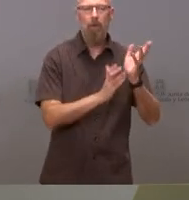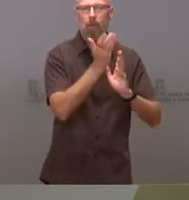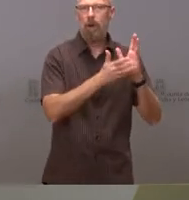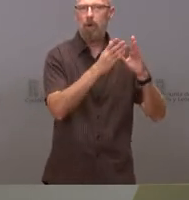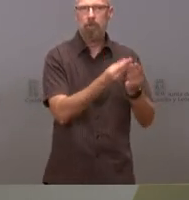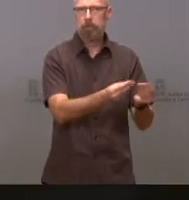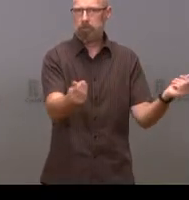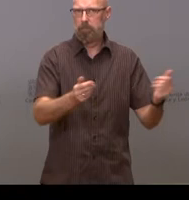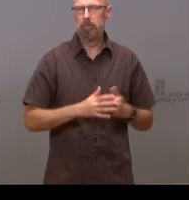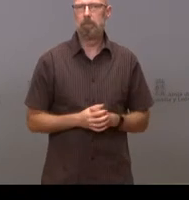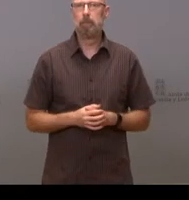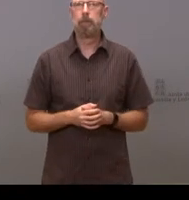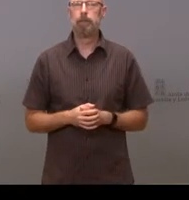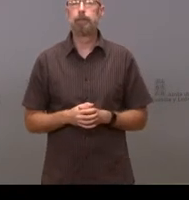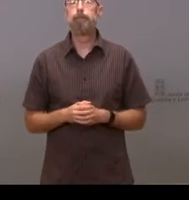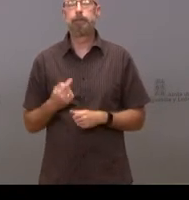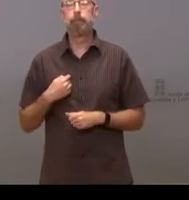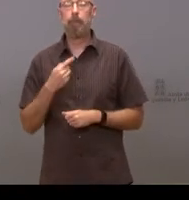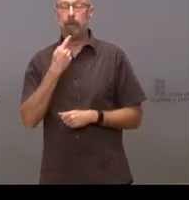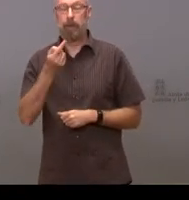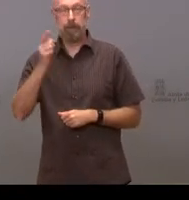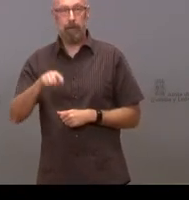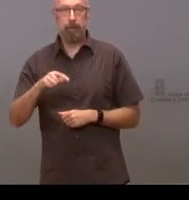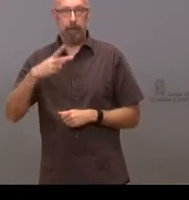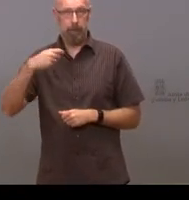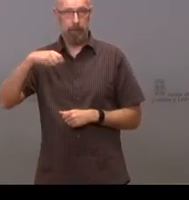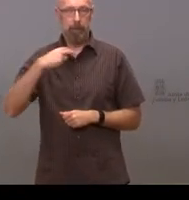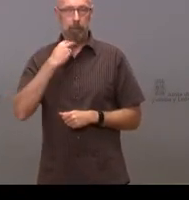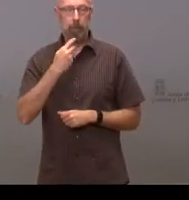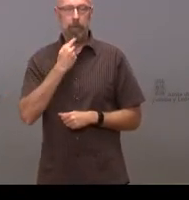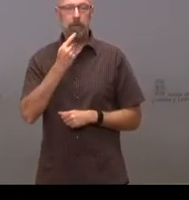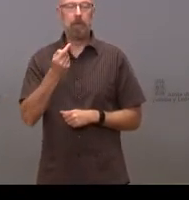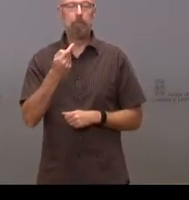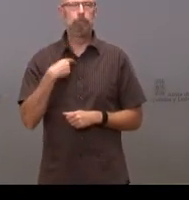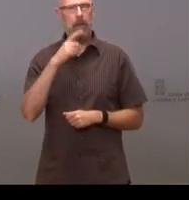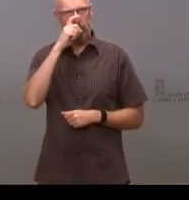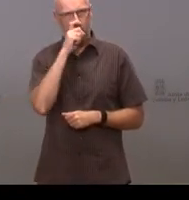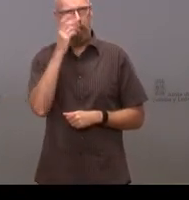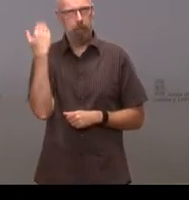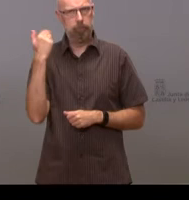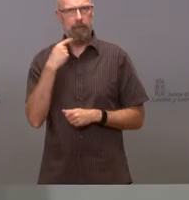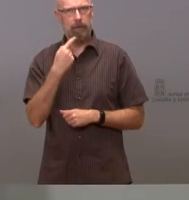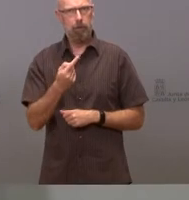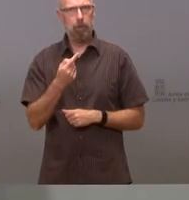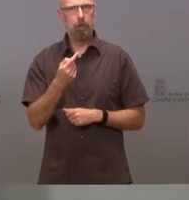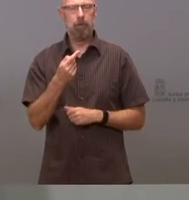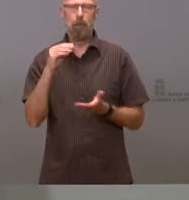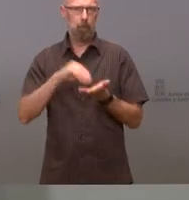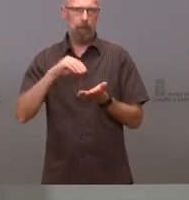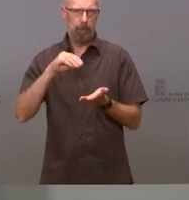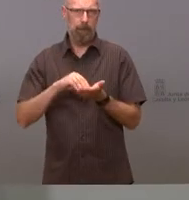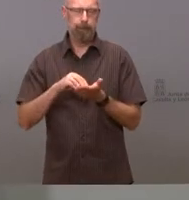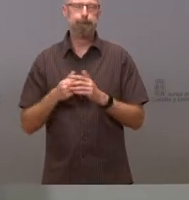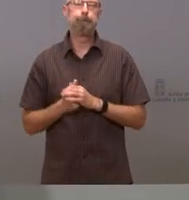es decir a este respecto también reforzando una cosa que hemos dicho en multitud de ocasiones